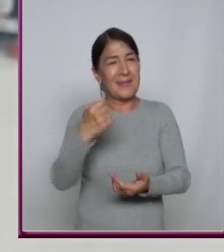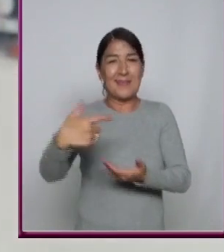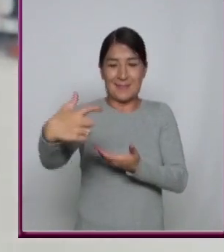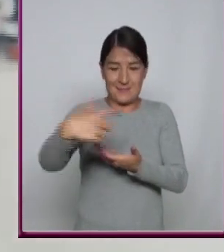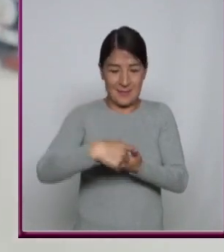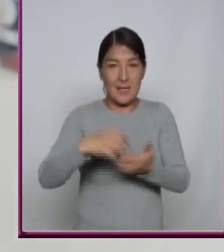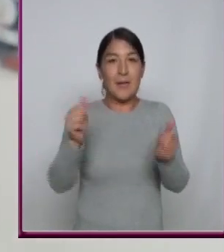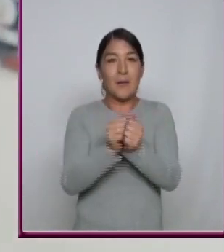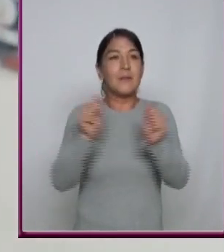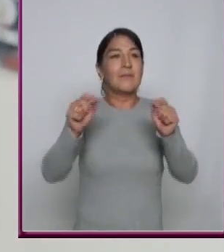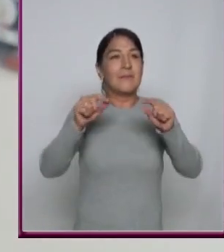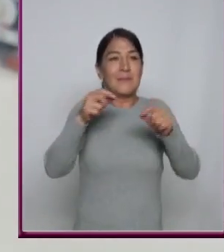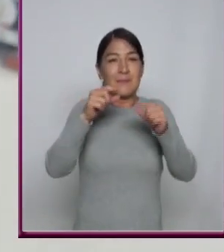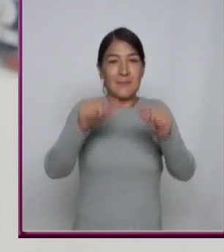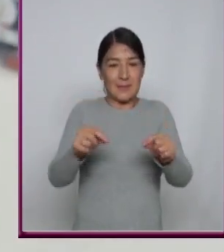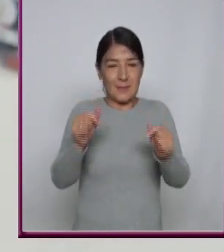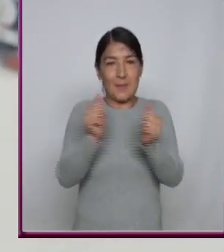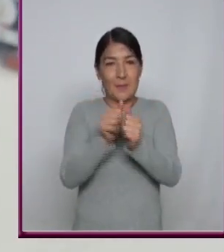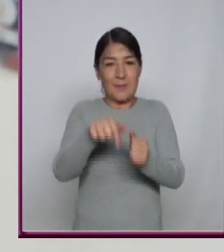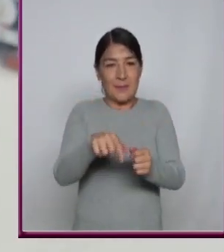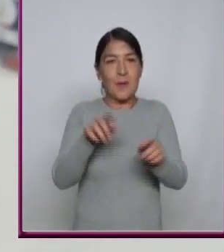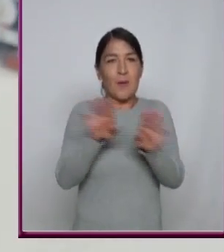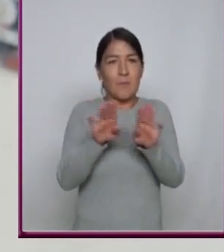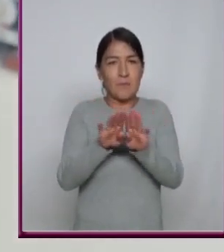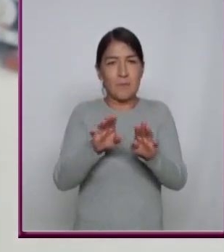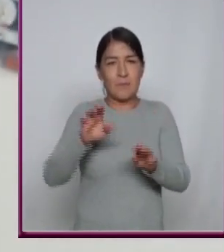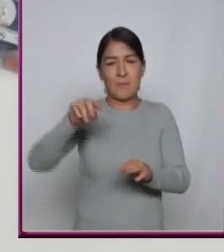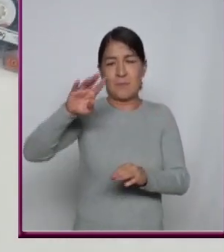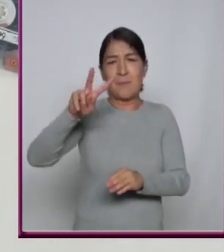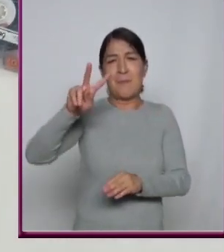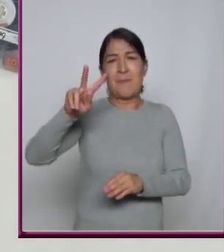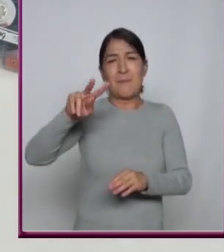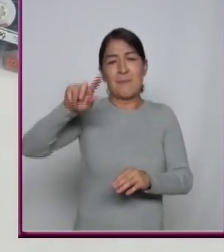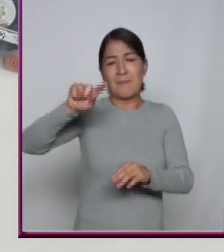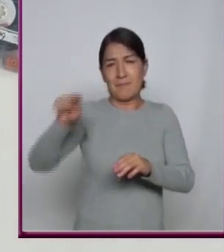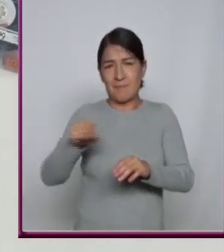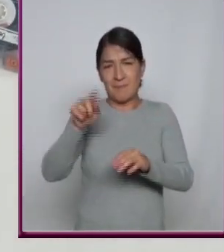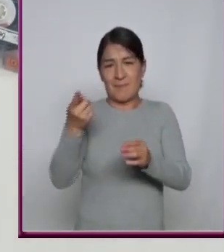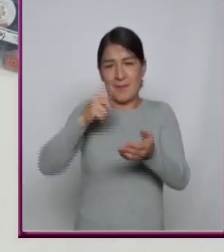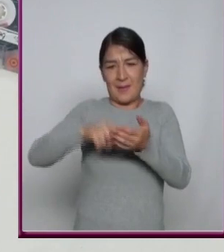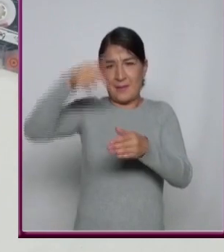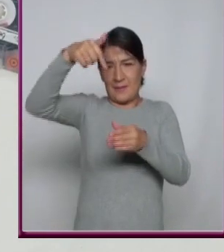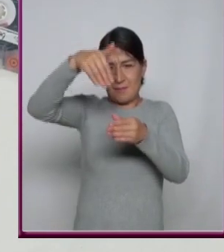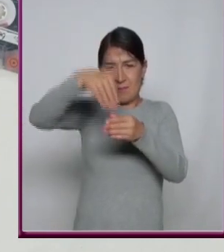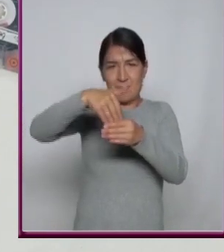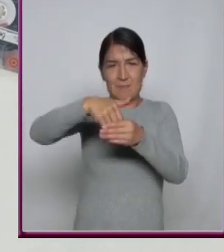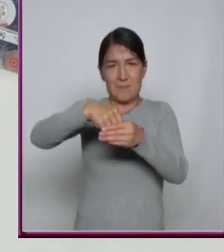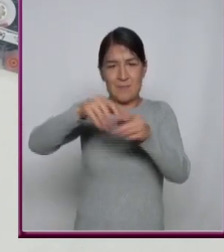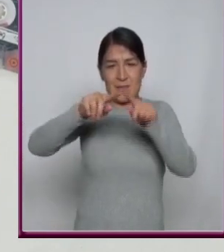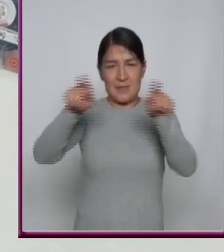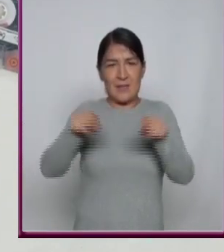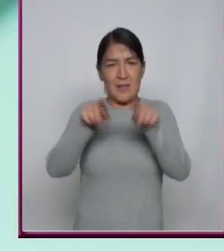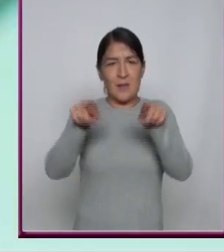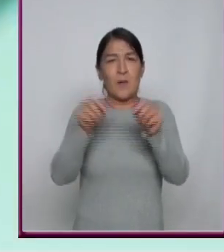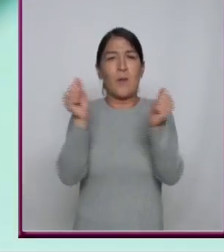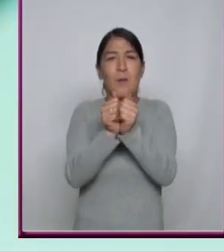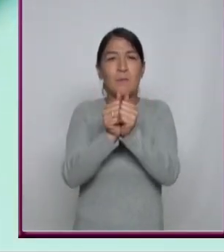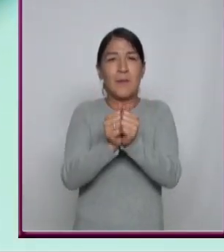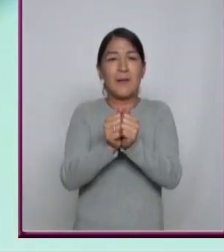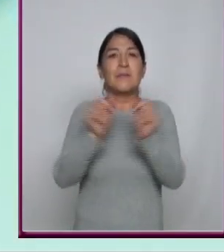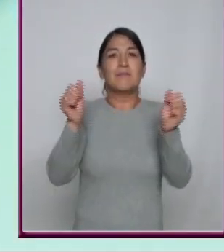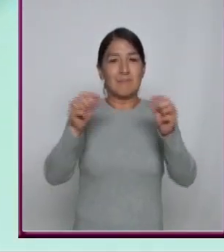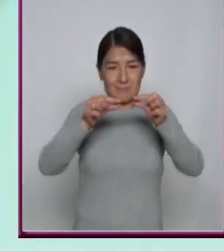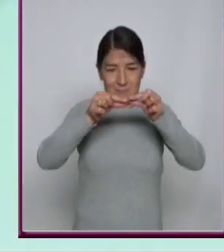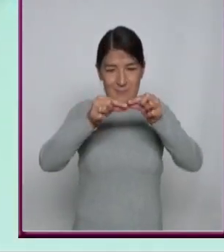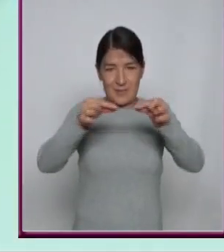diferencia De que en este caso Los valles y montes De la superficie del disco Están ahora Escritos en